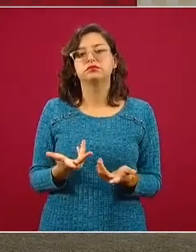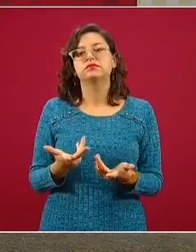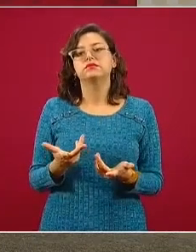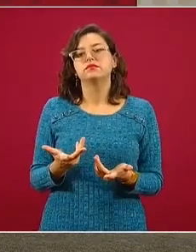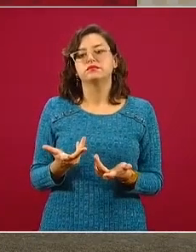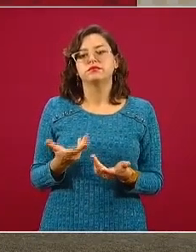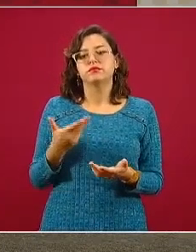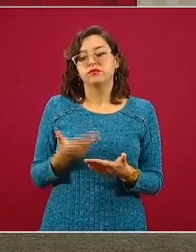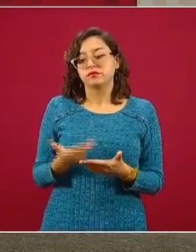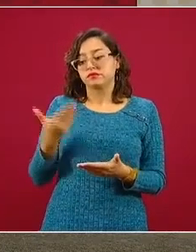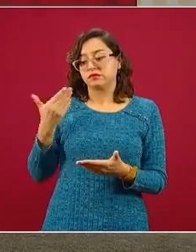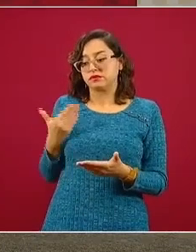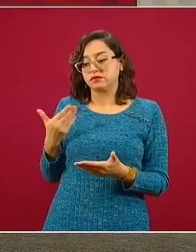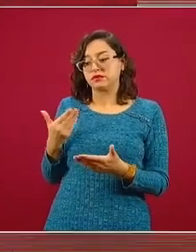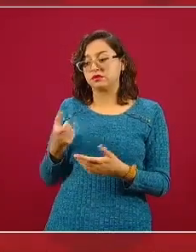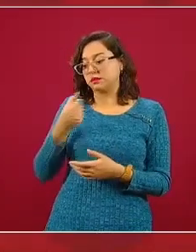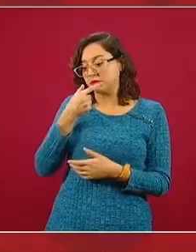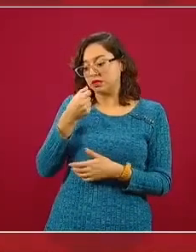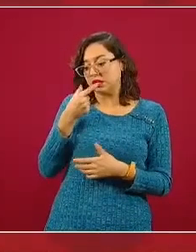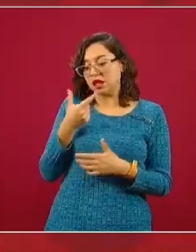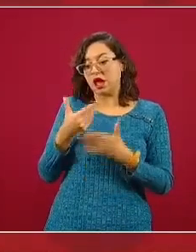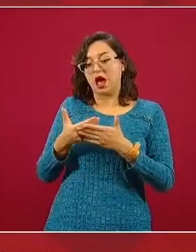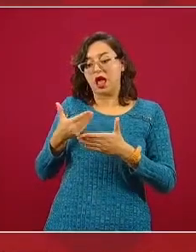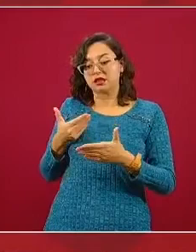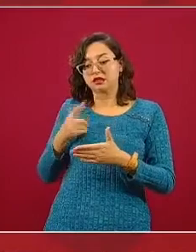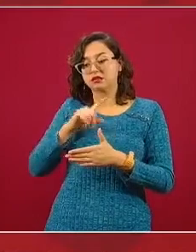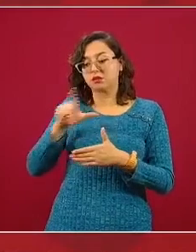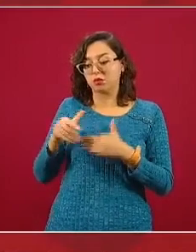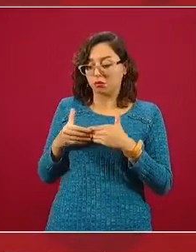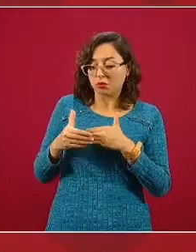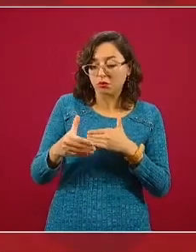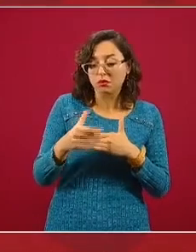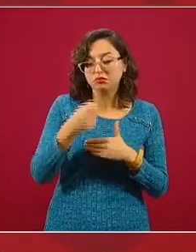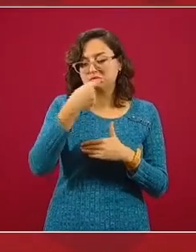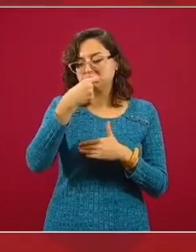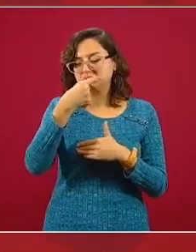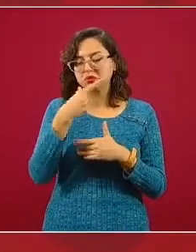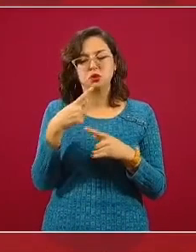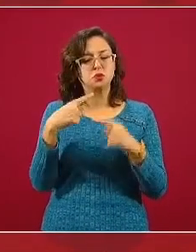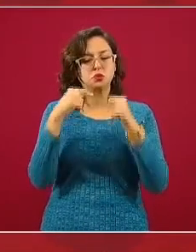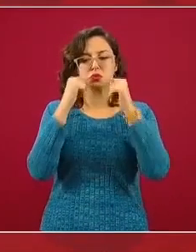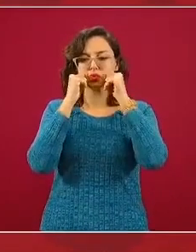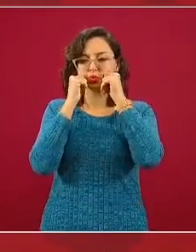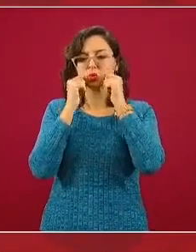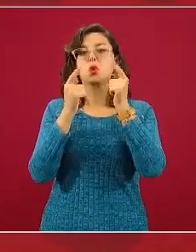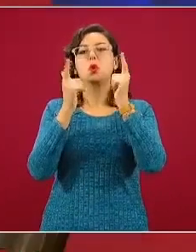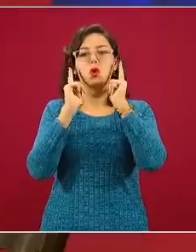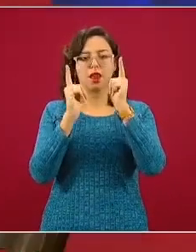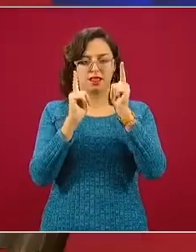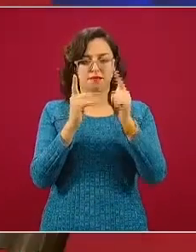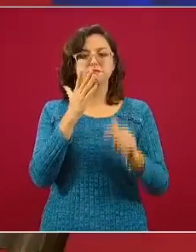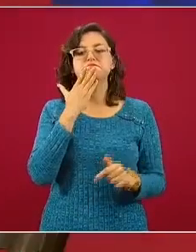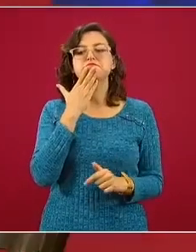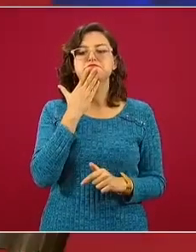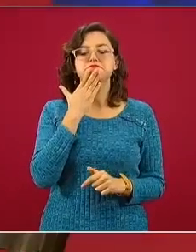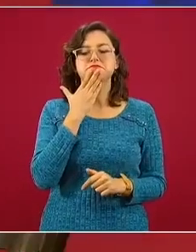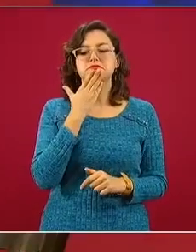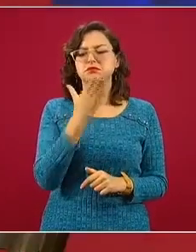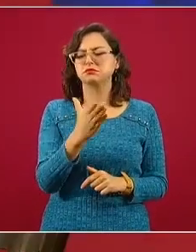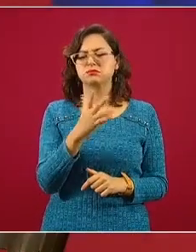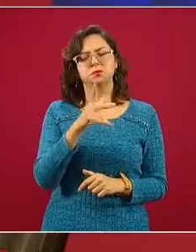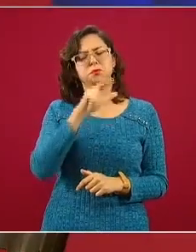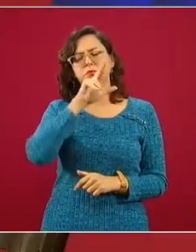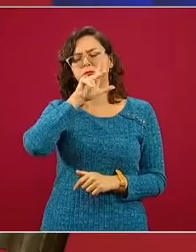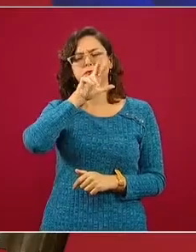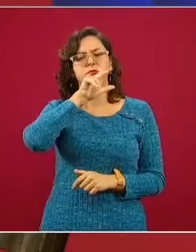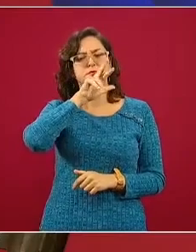se encontraba antes de que empezara usted en tratamiento o ahora que está en tratamiento, que espero que esté dando buenos resultados. Entonces, no tema,